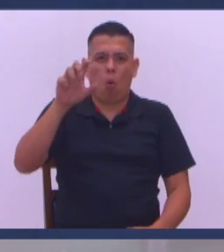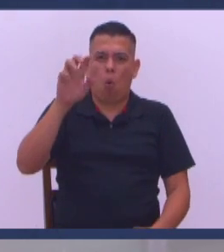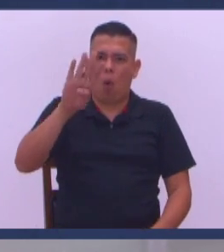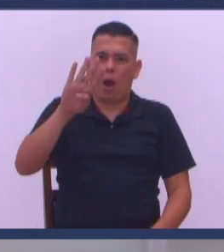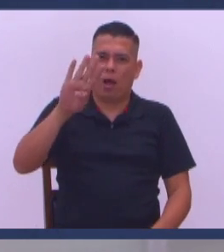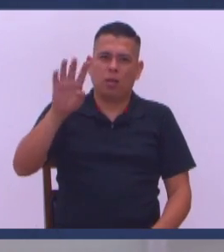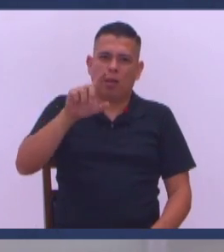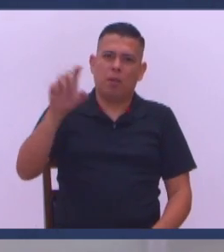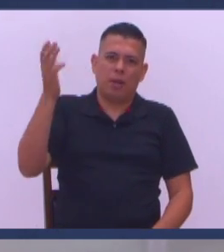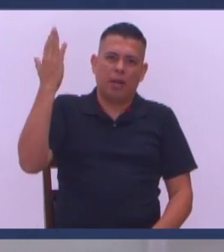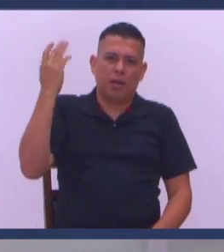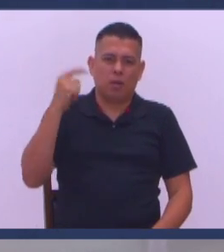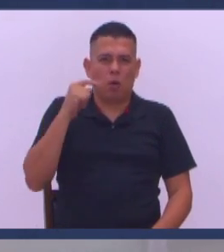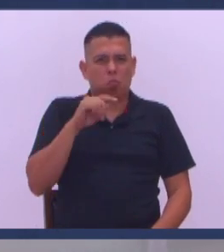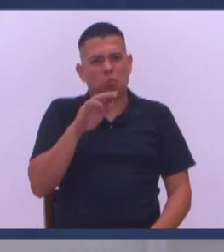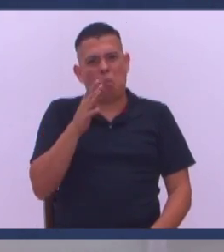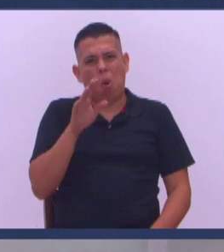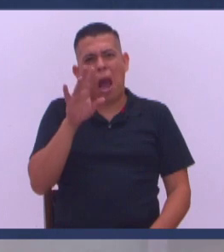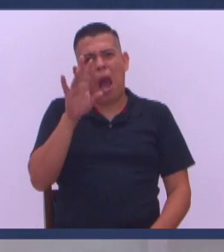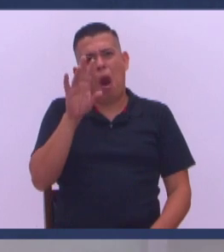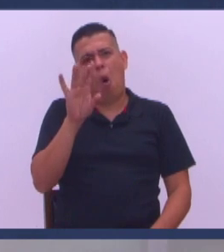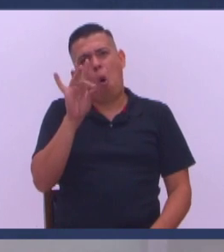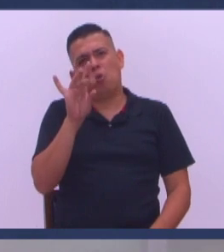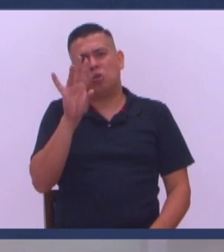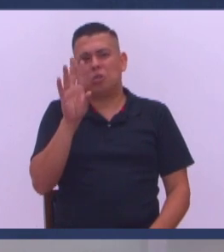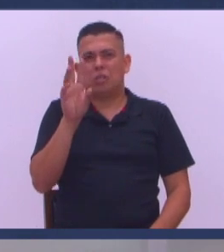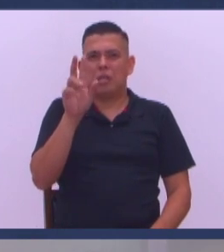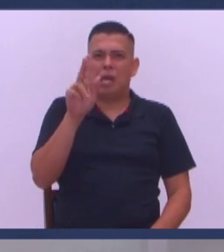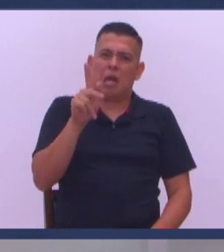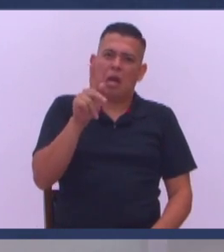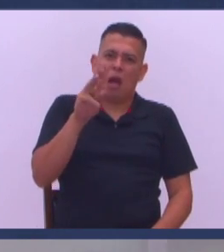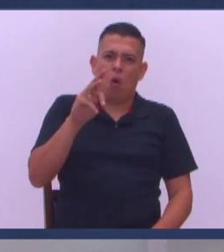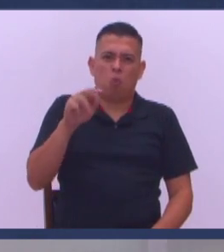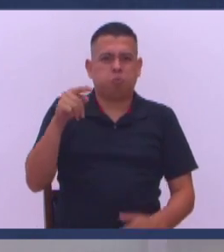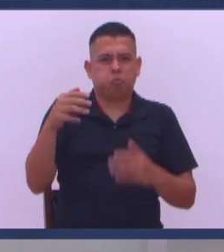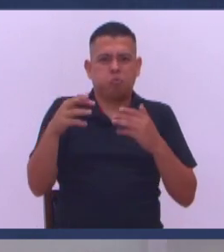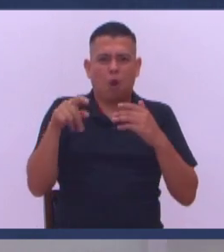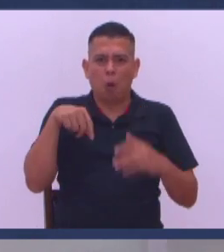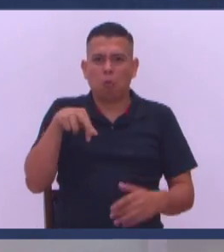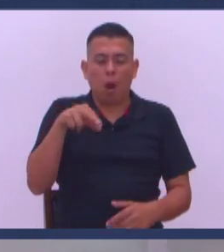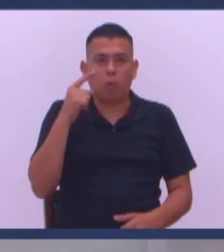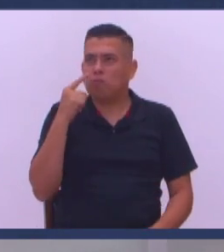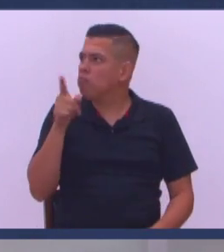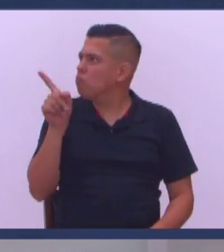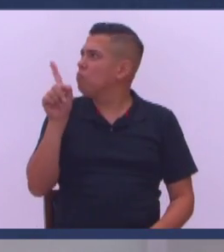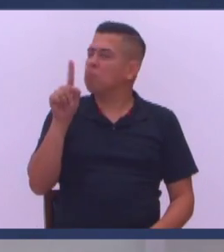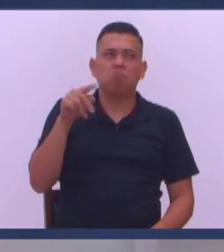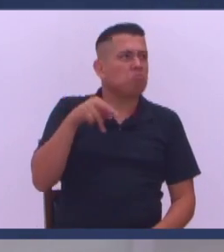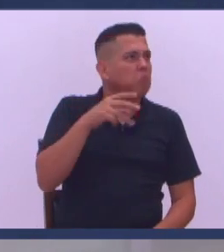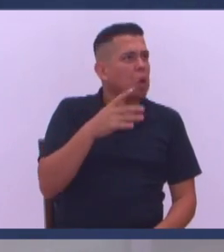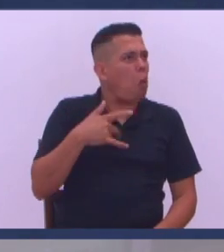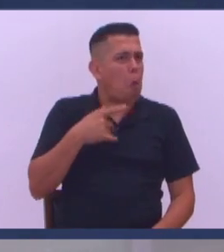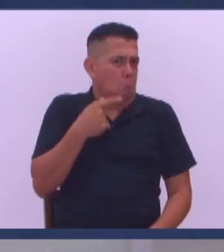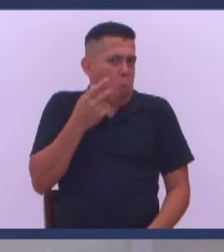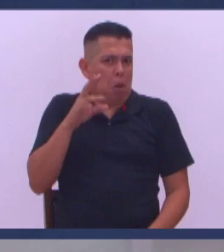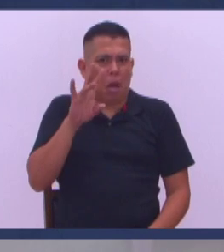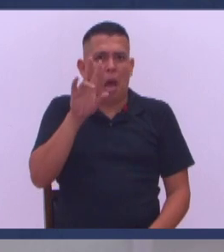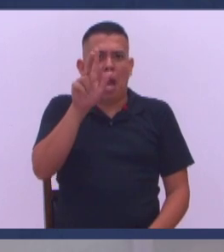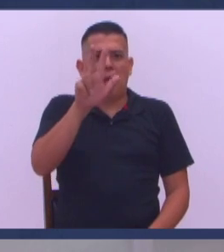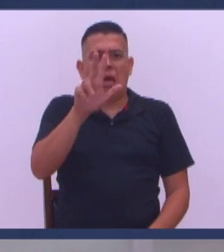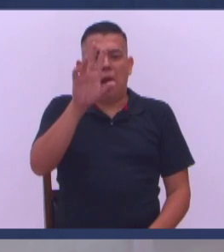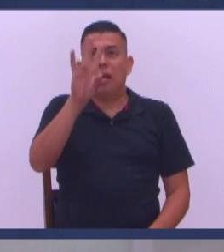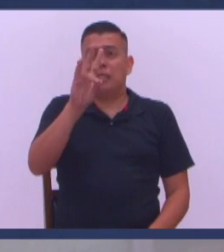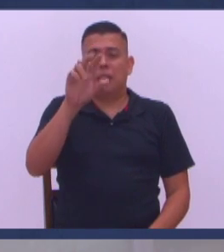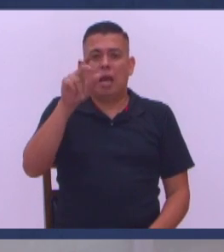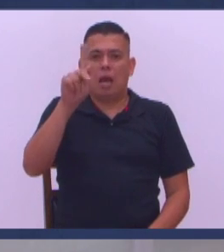Y el camino Era como 7 o 8 kilómetros Pero como uno anda Curioseando No se cansa Entonces nos venimos Directo por una calle